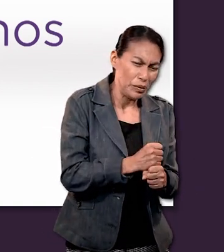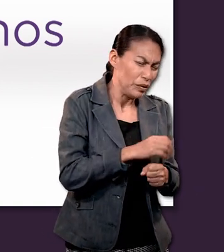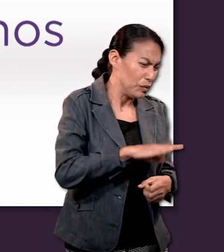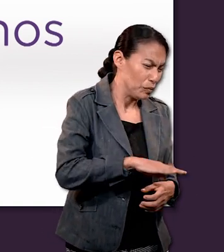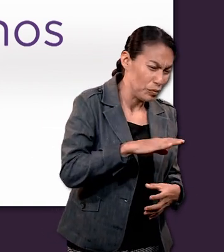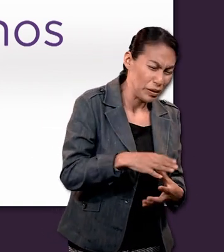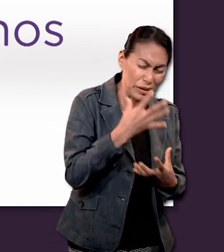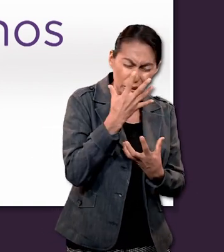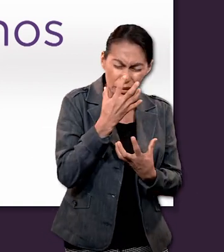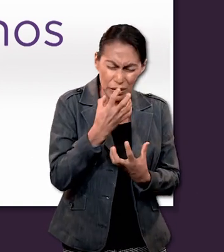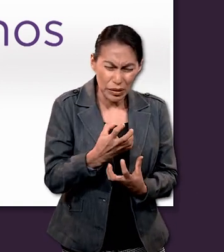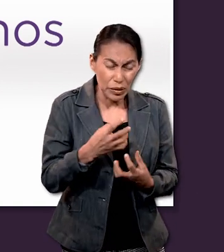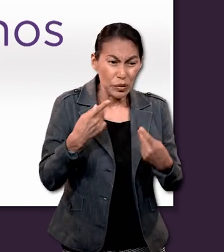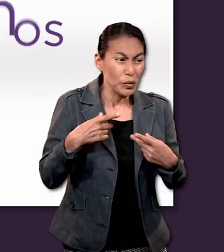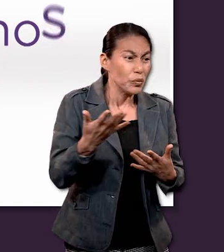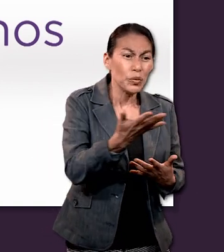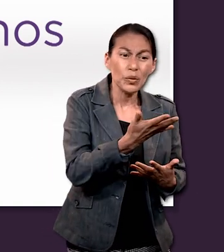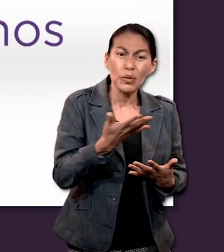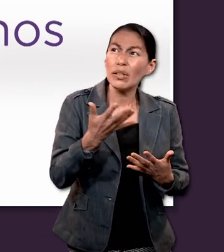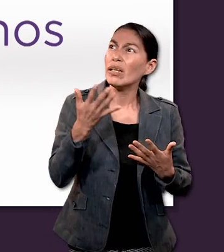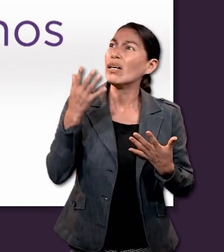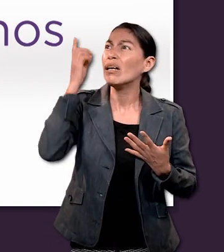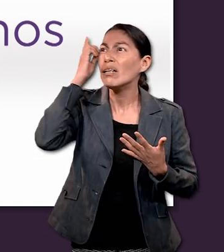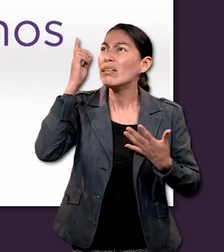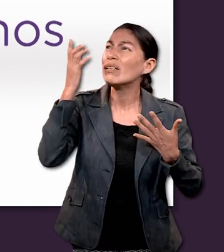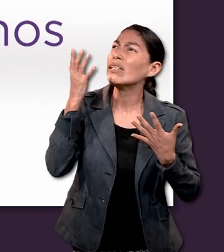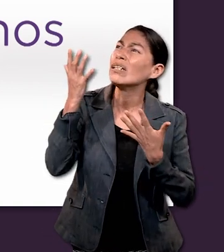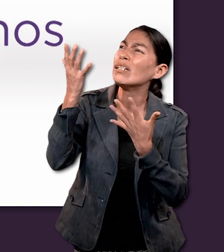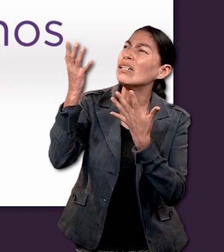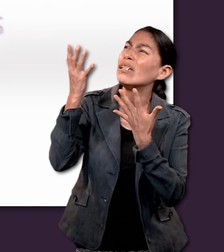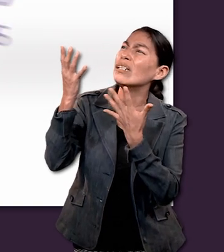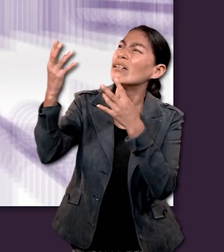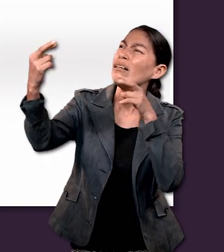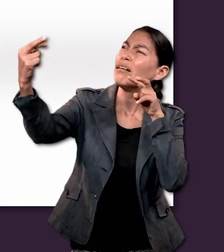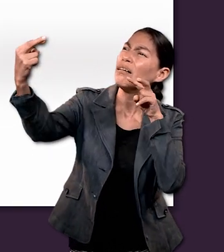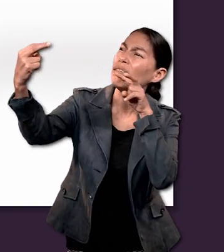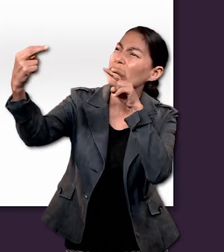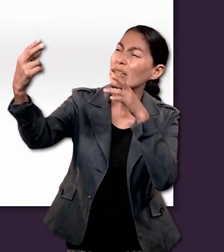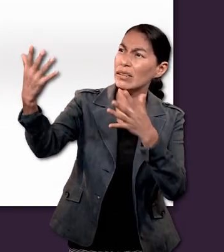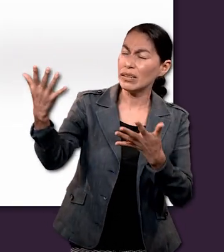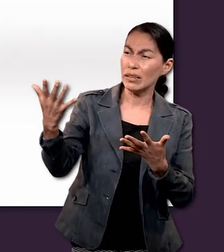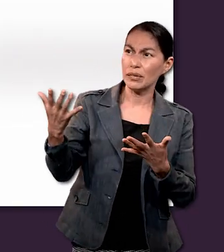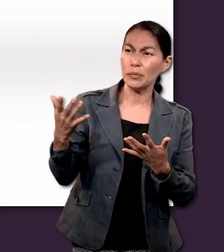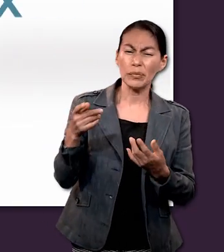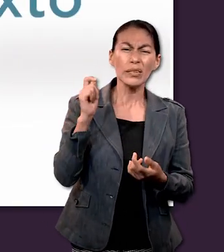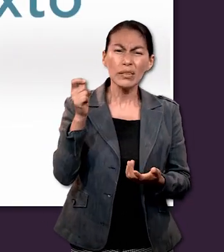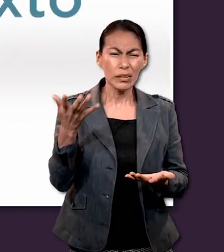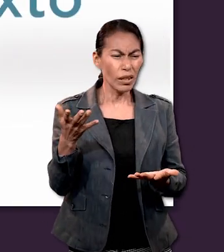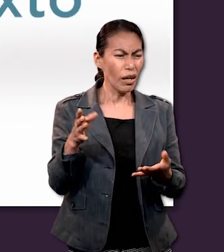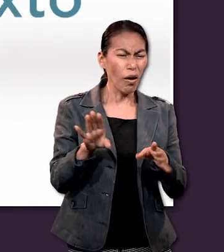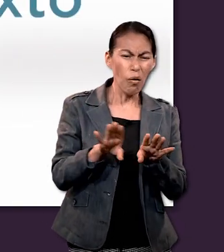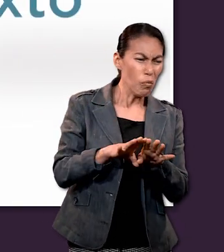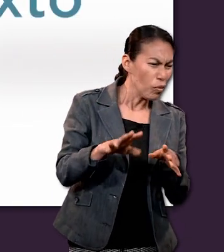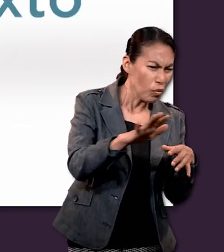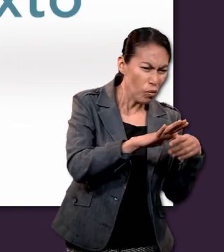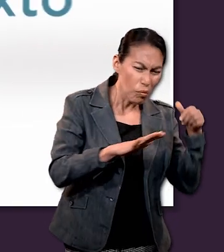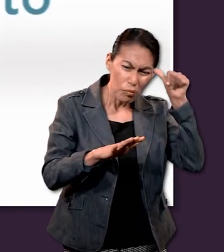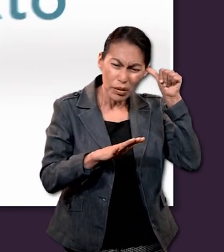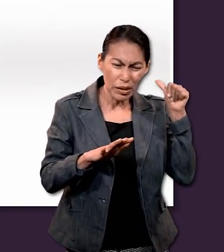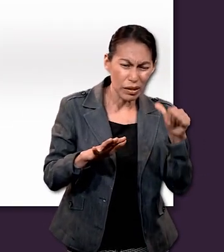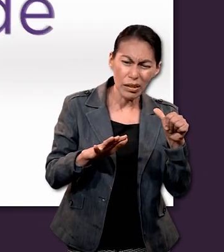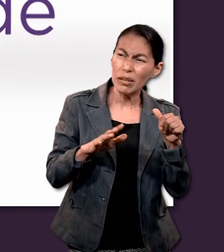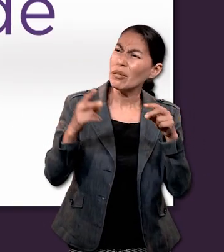valle del sufrimiento y la muerte, anhelamos ver a Dios. Pero, ¿qué significa ver a Dios en el contexto del pecado?